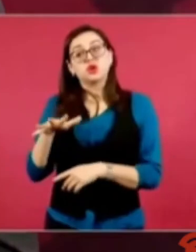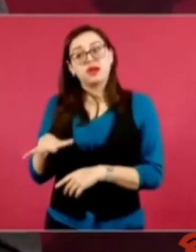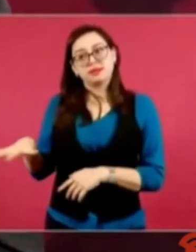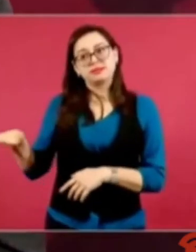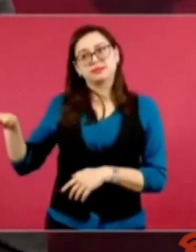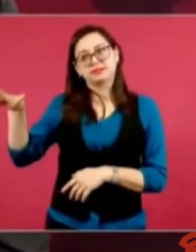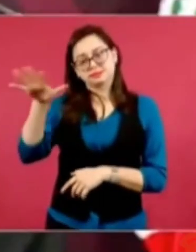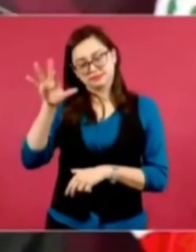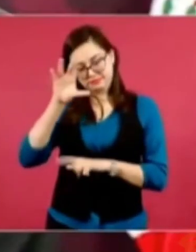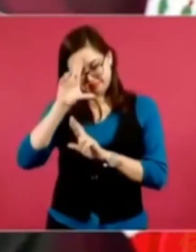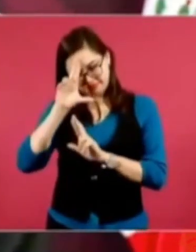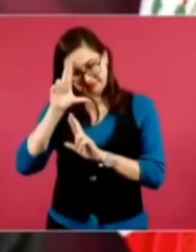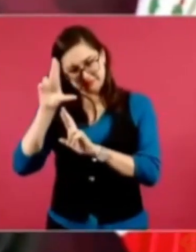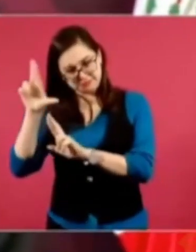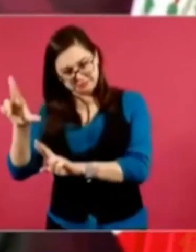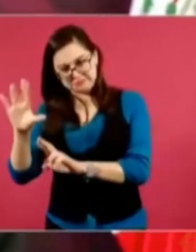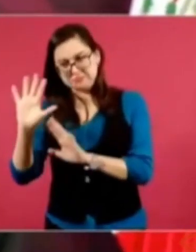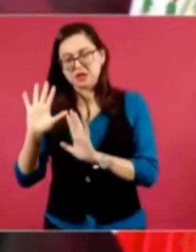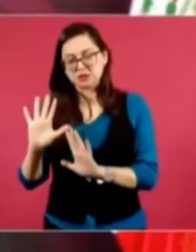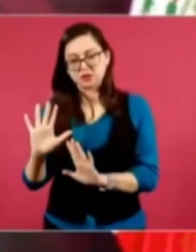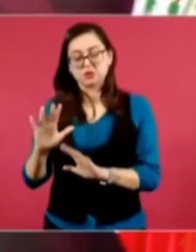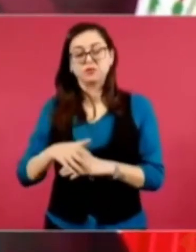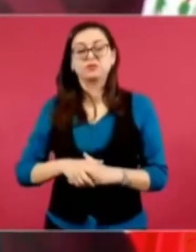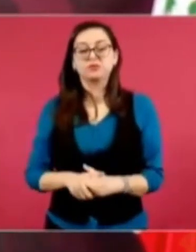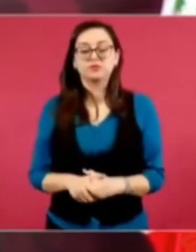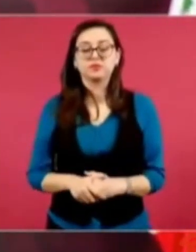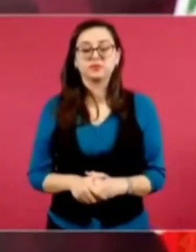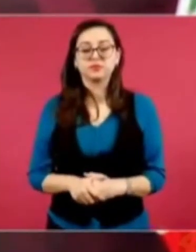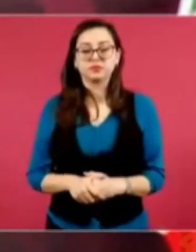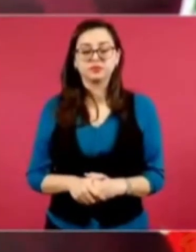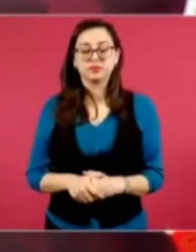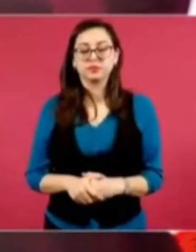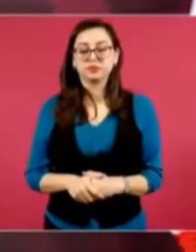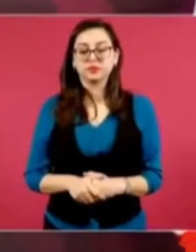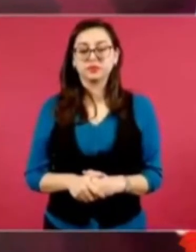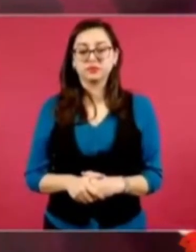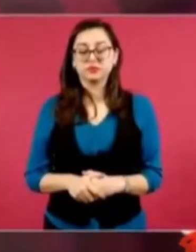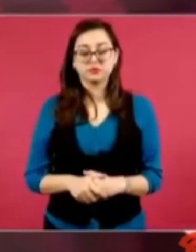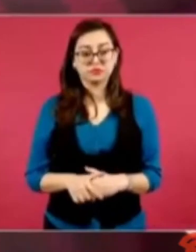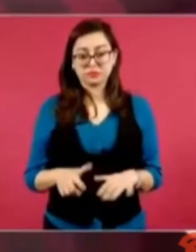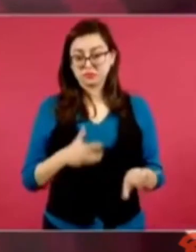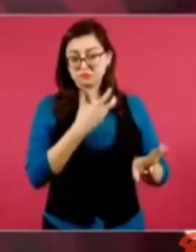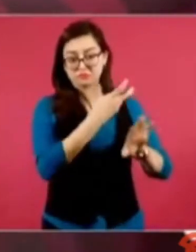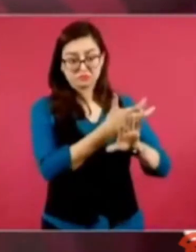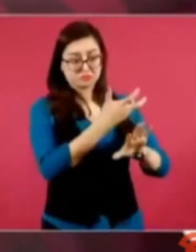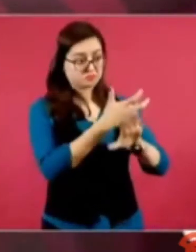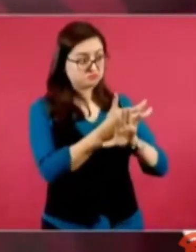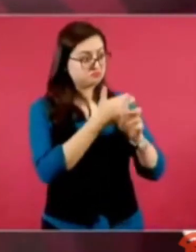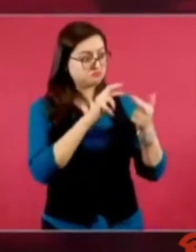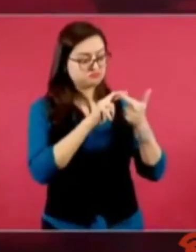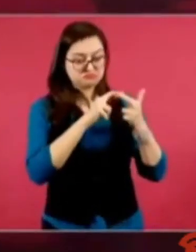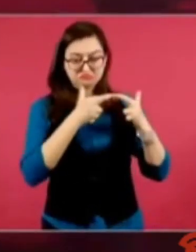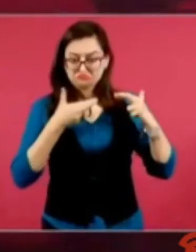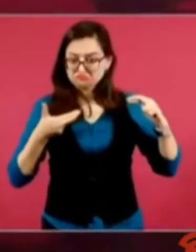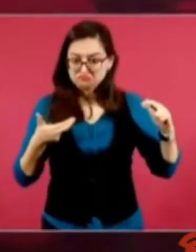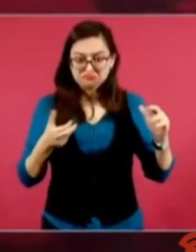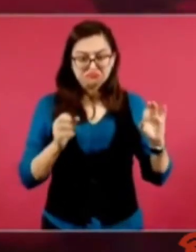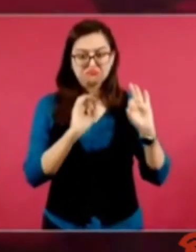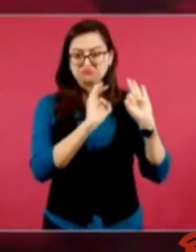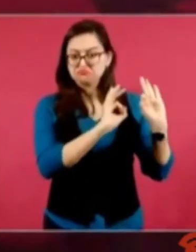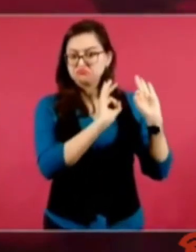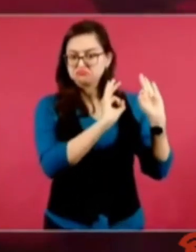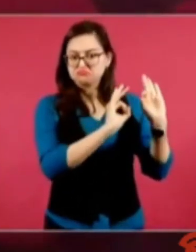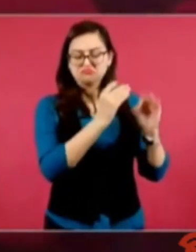tenerlo presente. Y con Estados Unidos tenemos muy buenas relaciones. El